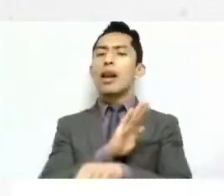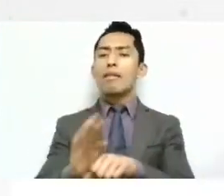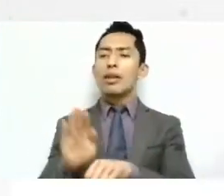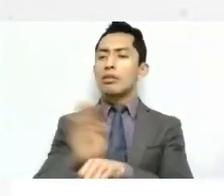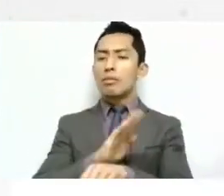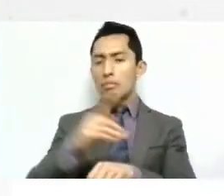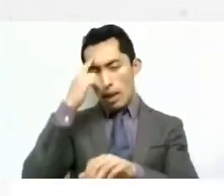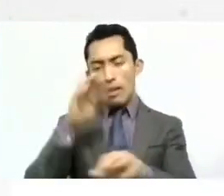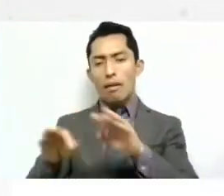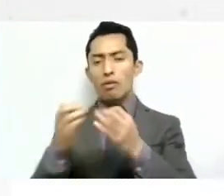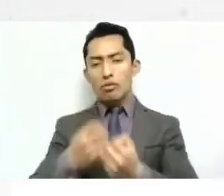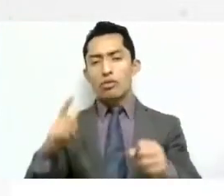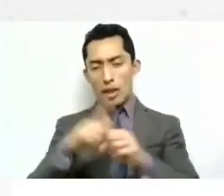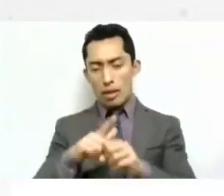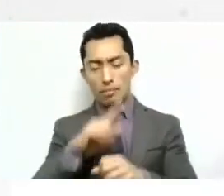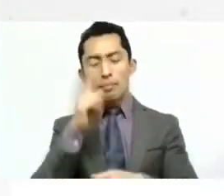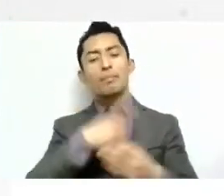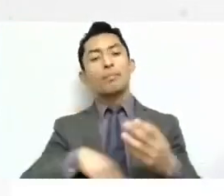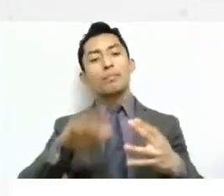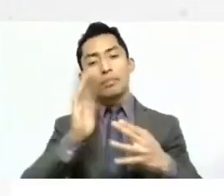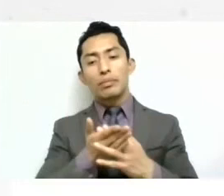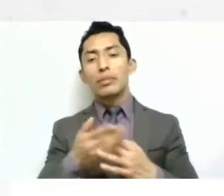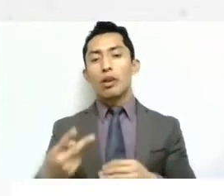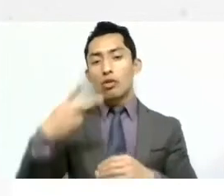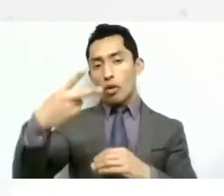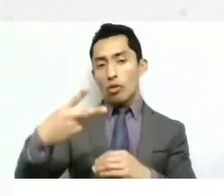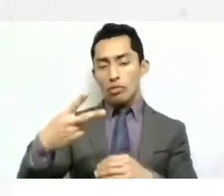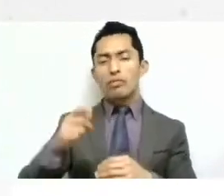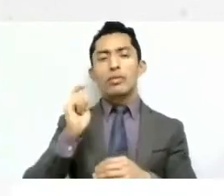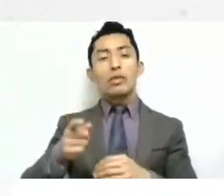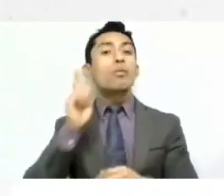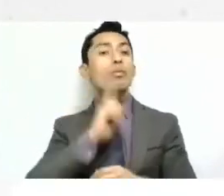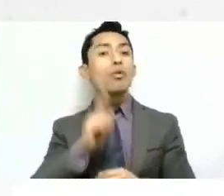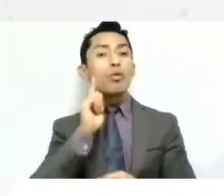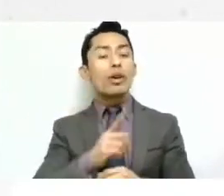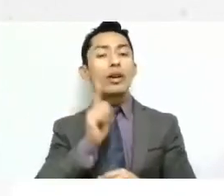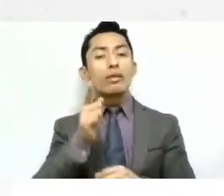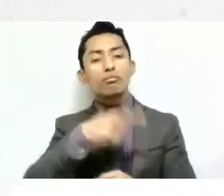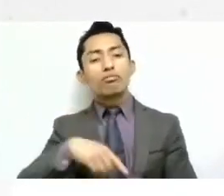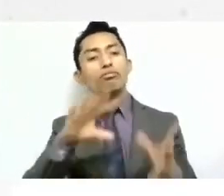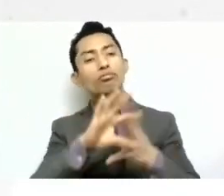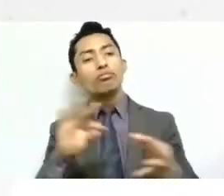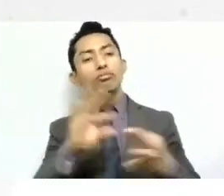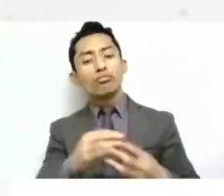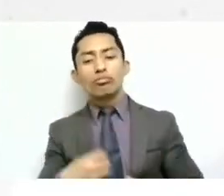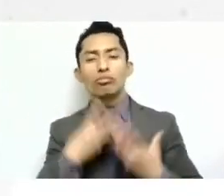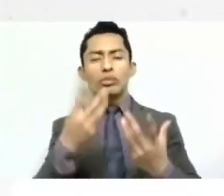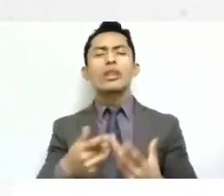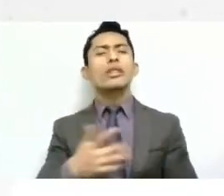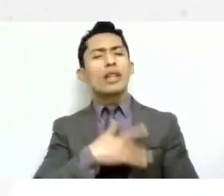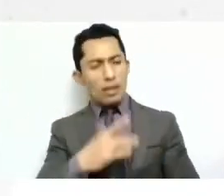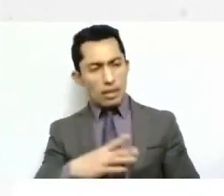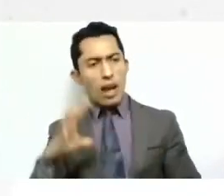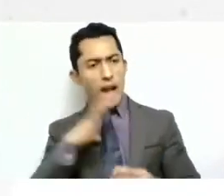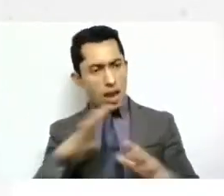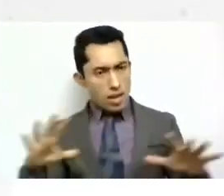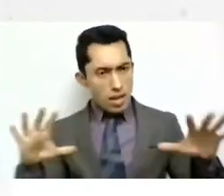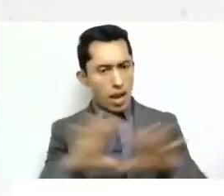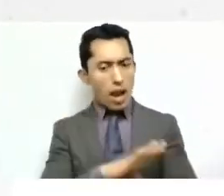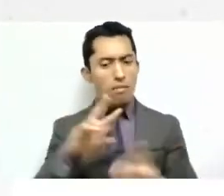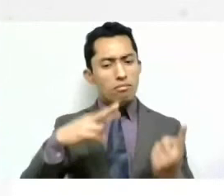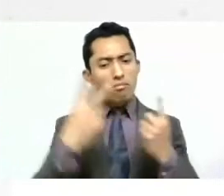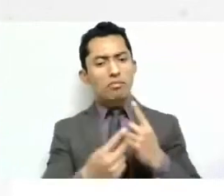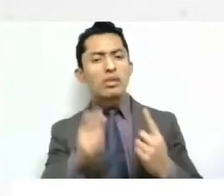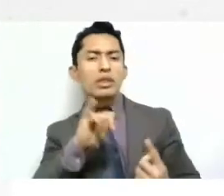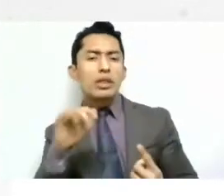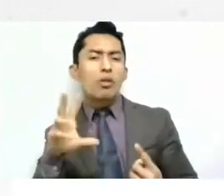segundo bloque, las invitadas nos van a contar si consideran que ha habido cambios importantes en la manera de interpretar